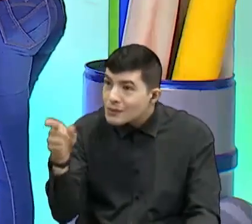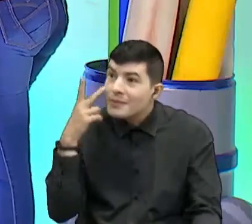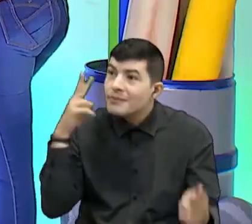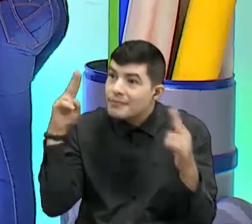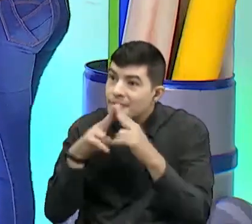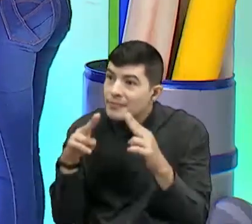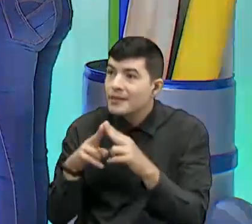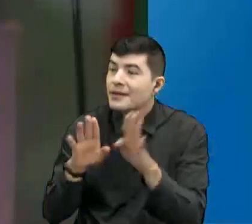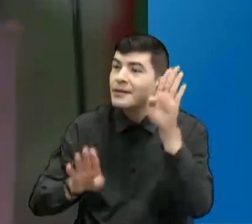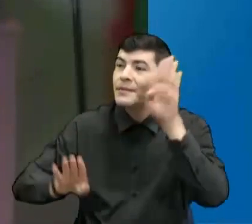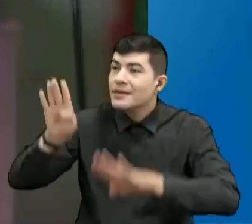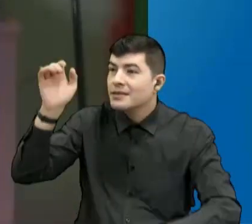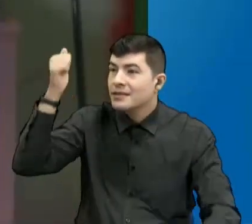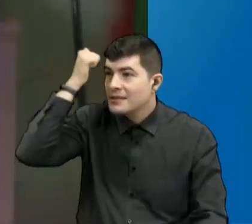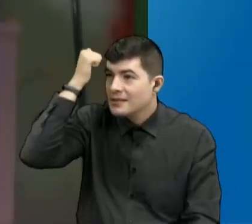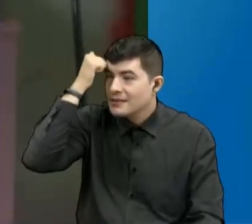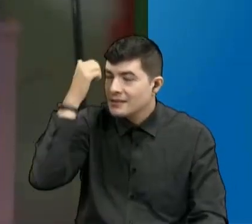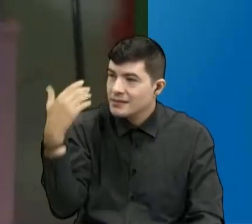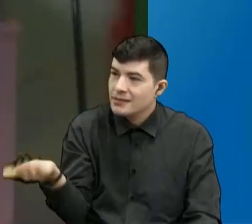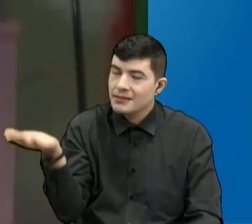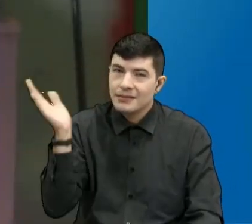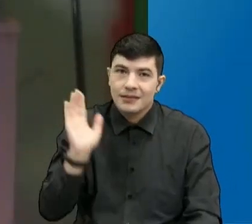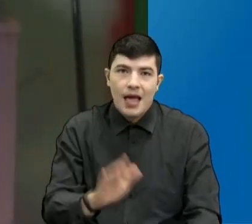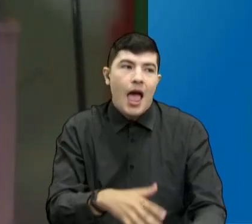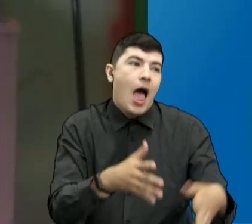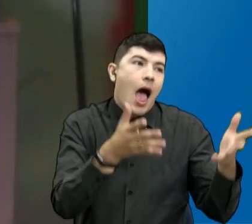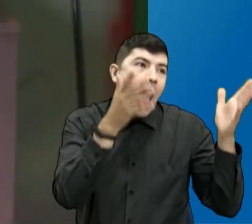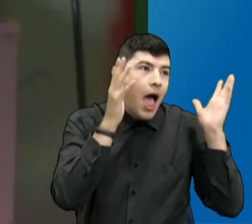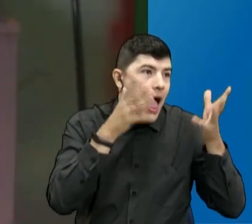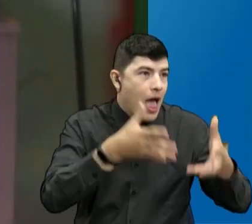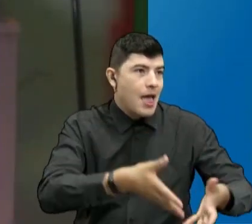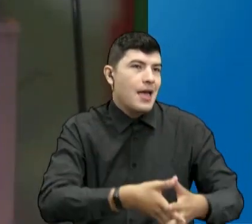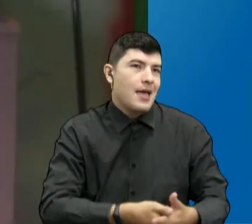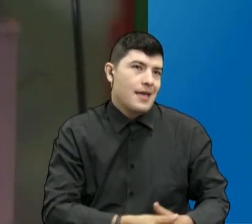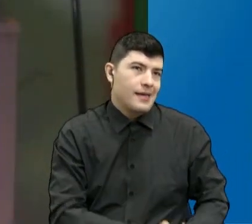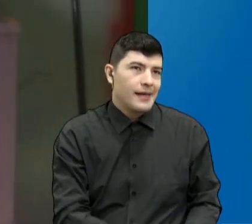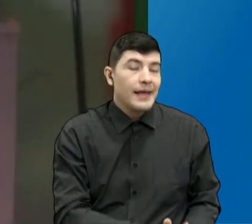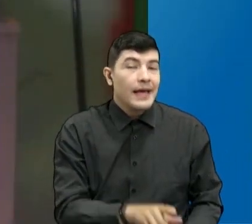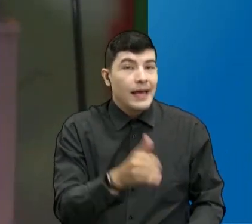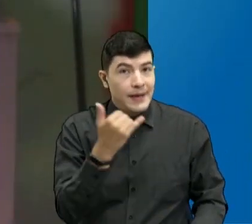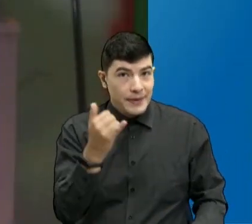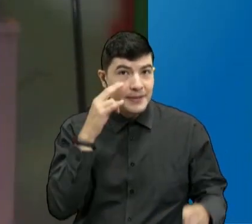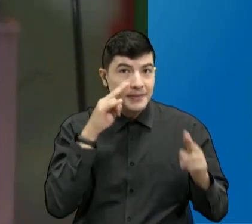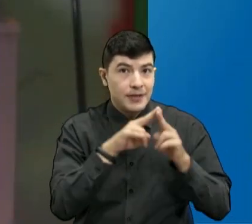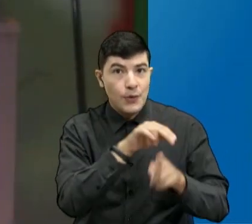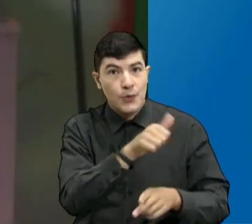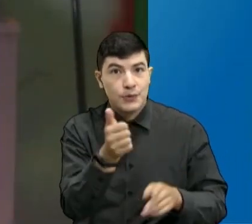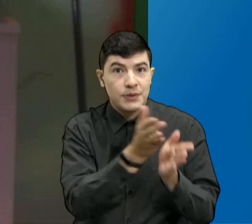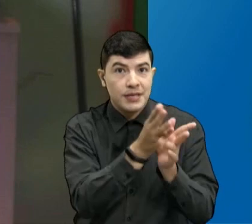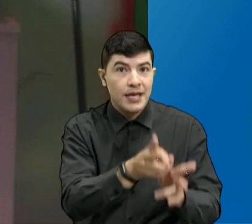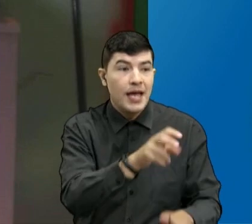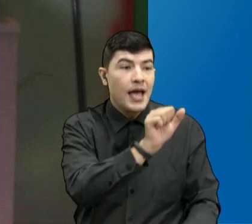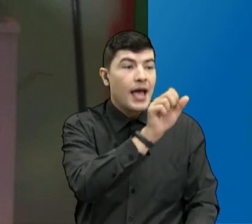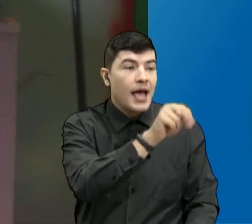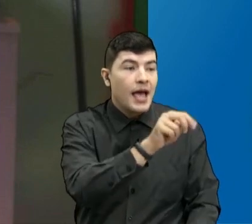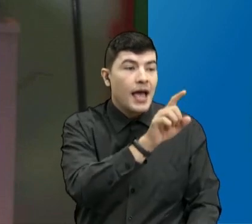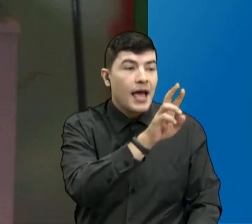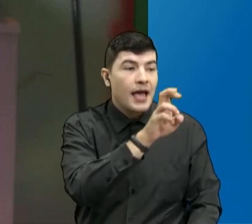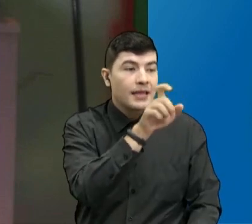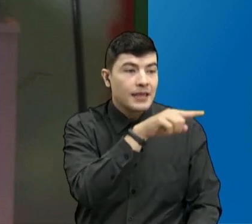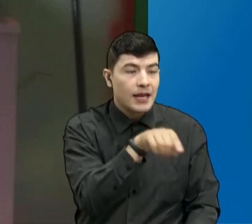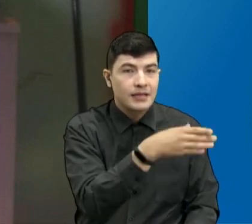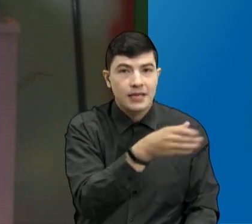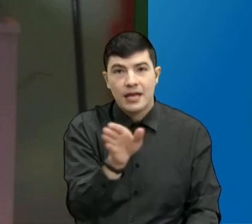bueno... Vamos a ver a quién tenemos por acá. Andrés y Joana nos están saludando hoy